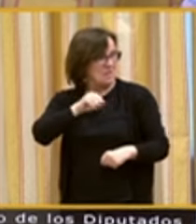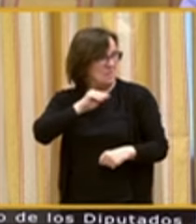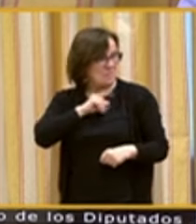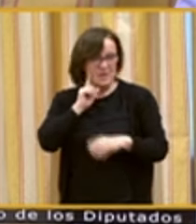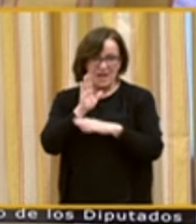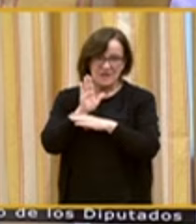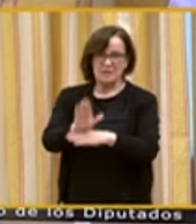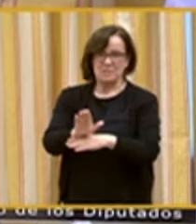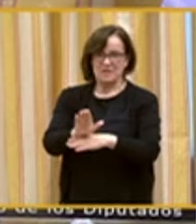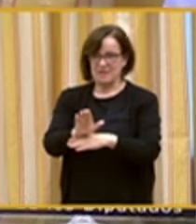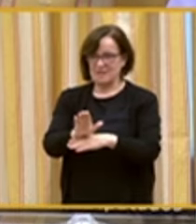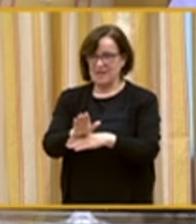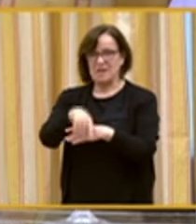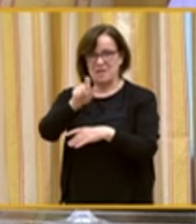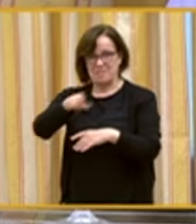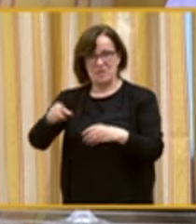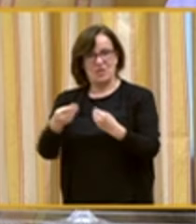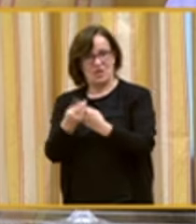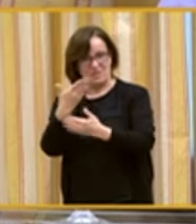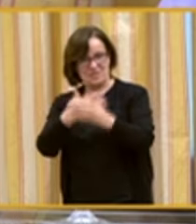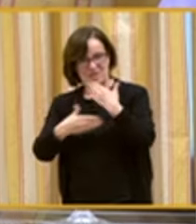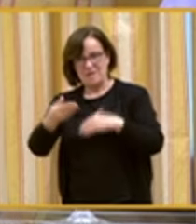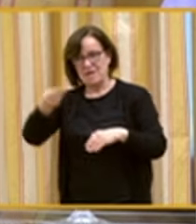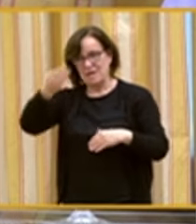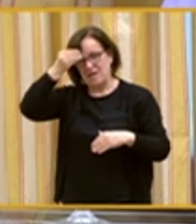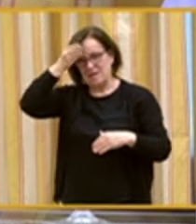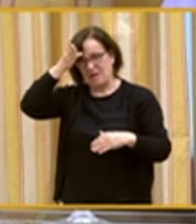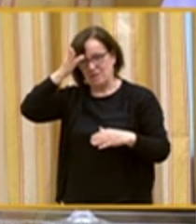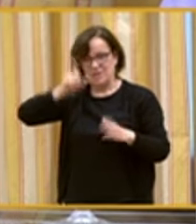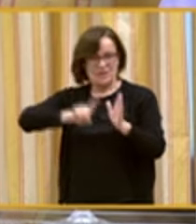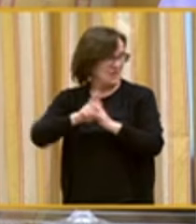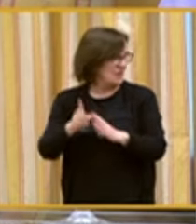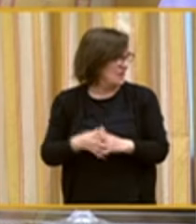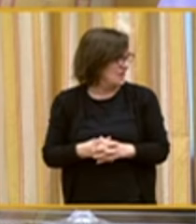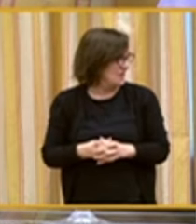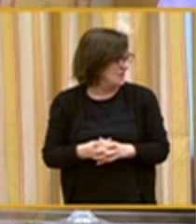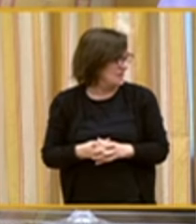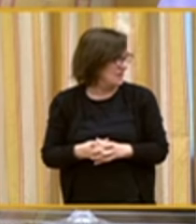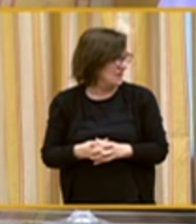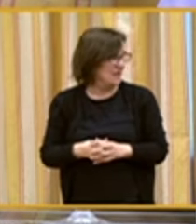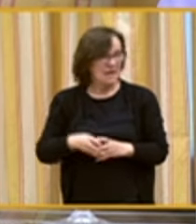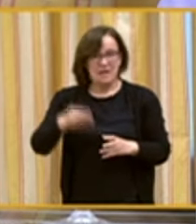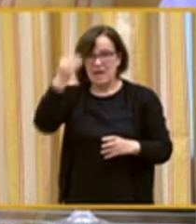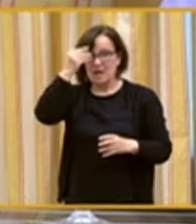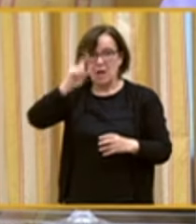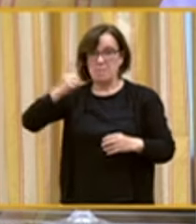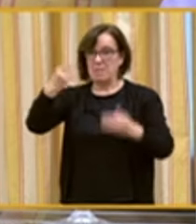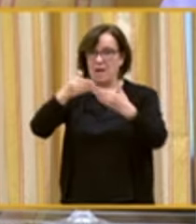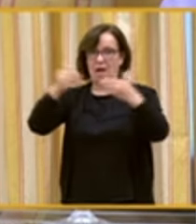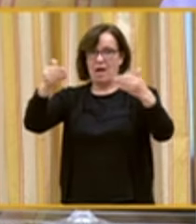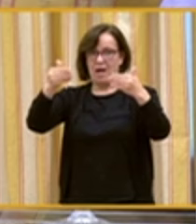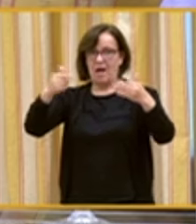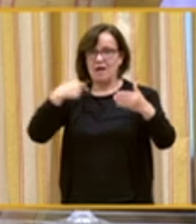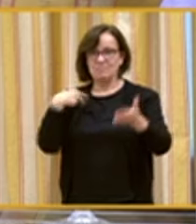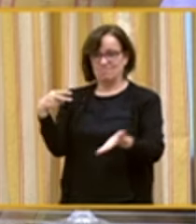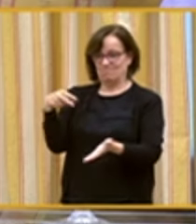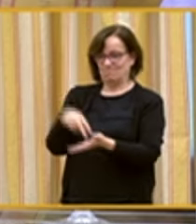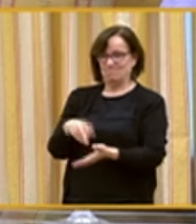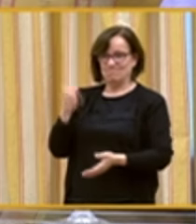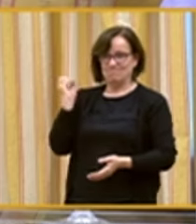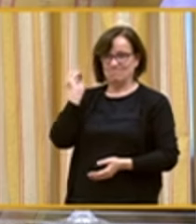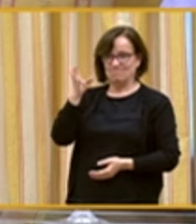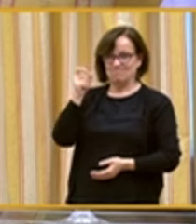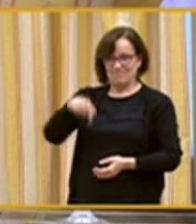Representantes de Personas con Discapacidad Intelectual y del Desarrollo. Creo que es la primera vez que comparece